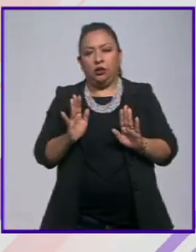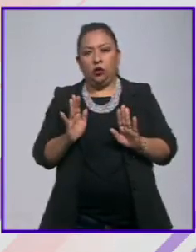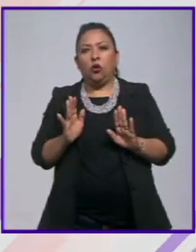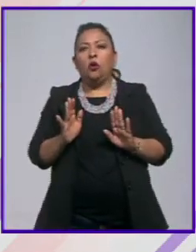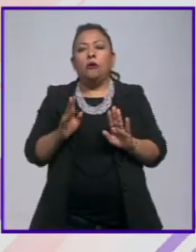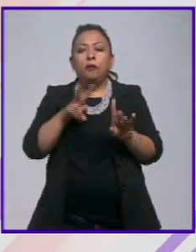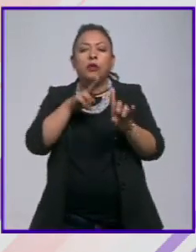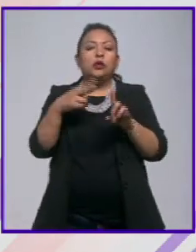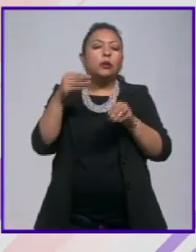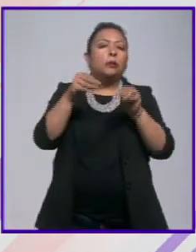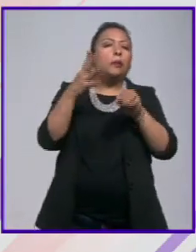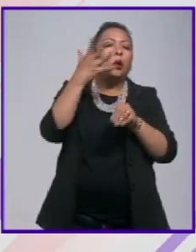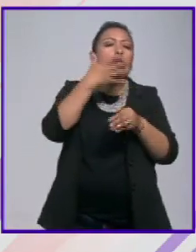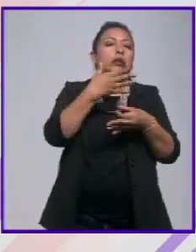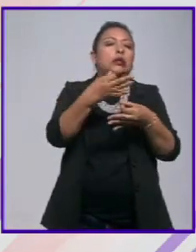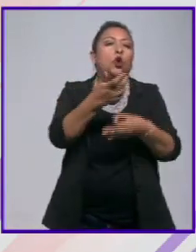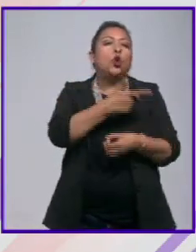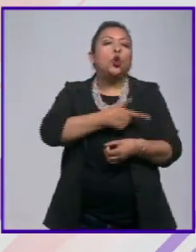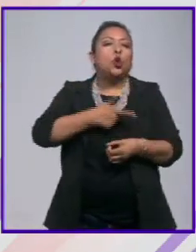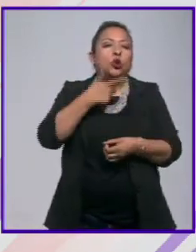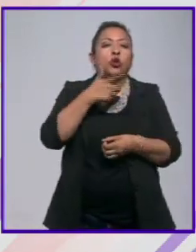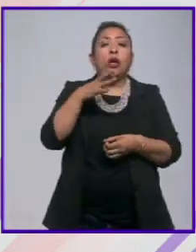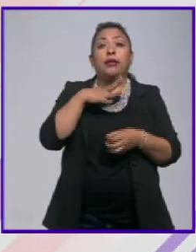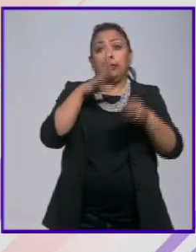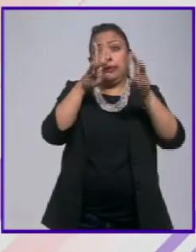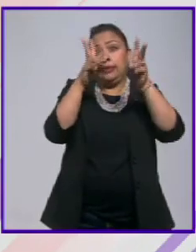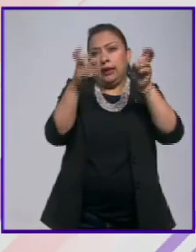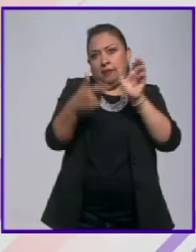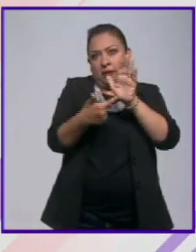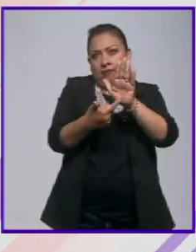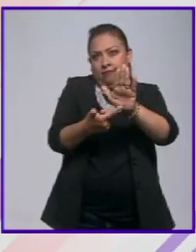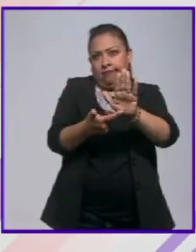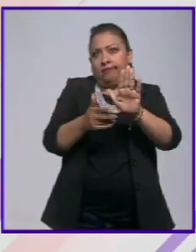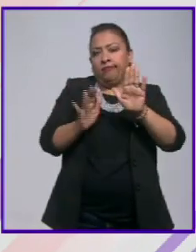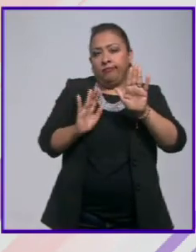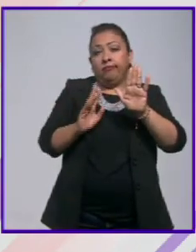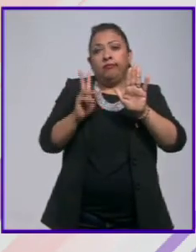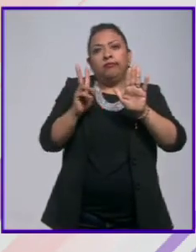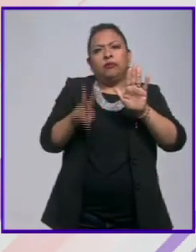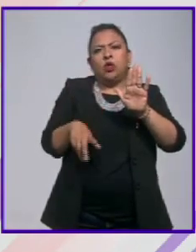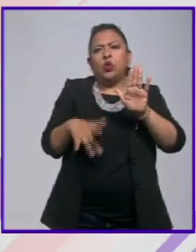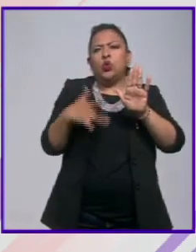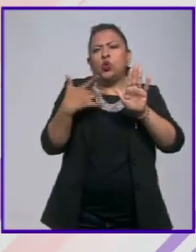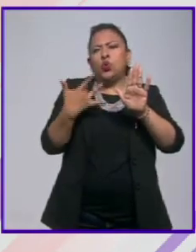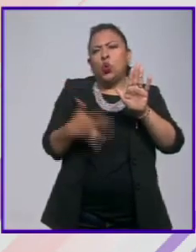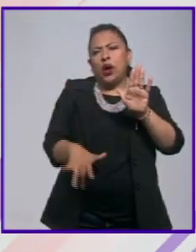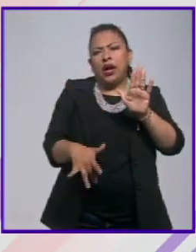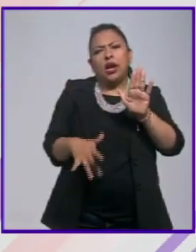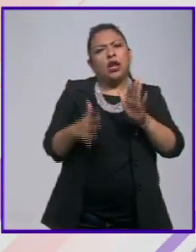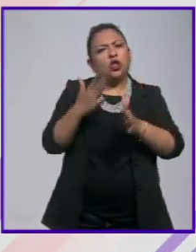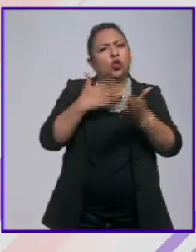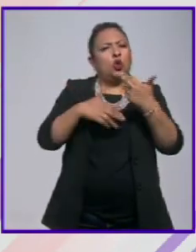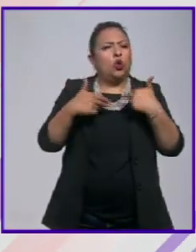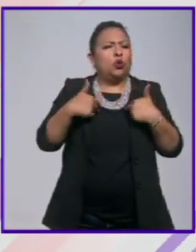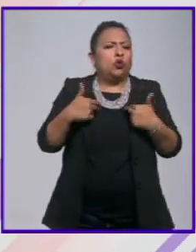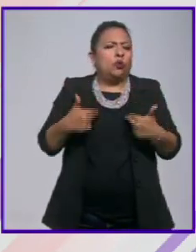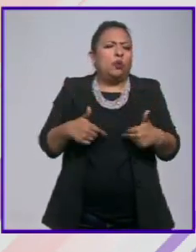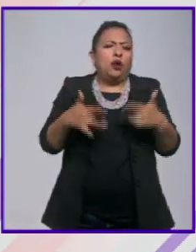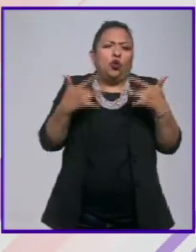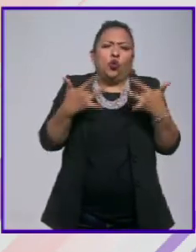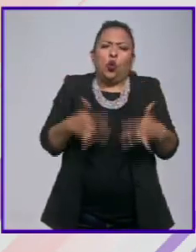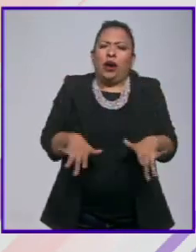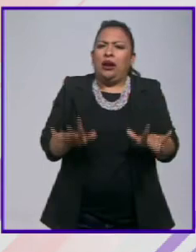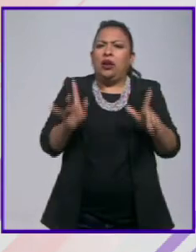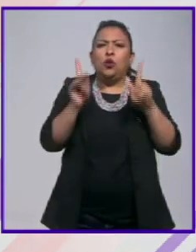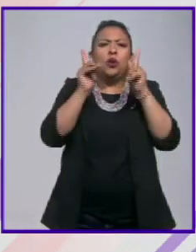visualmente más atractiva un tema que es tan doloroso para todos los seres humanos sin